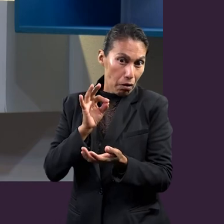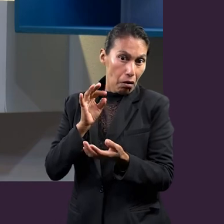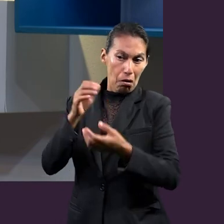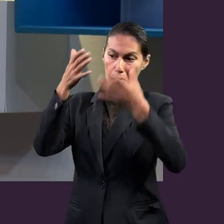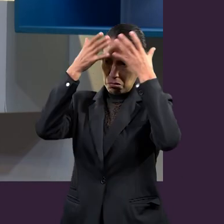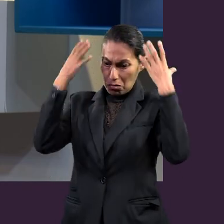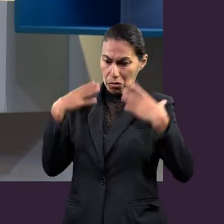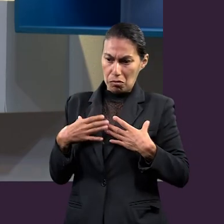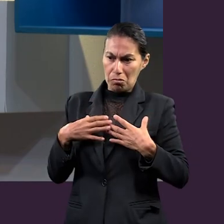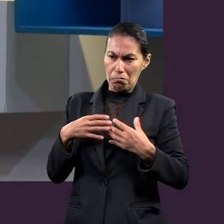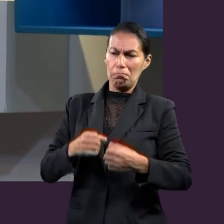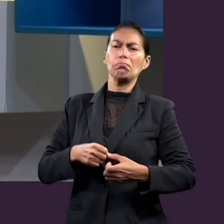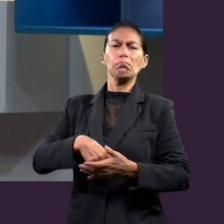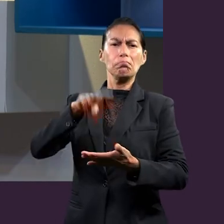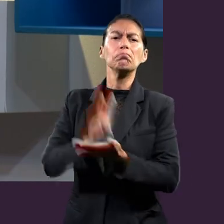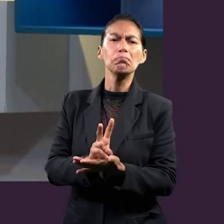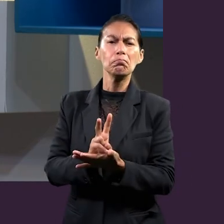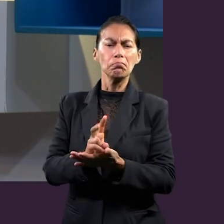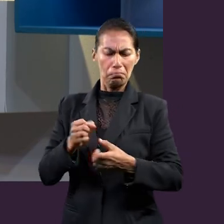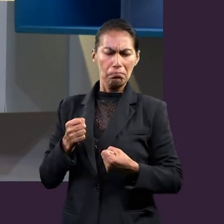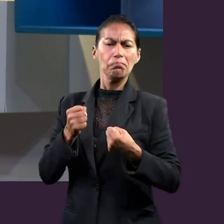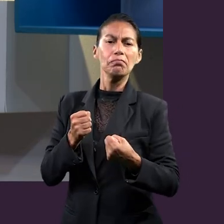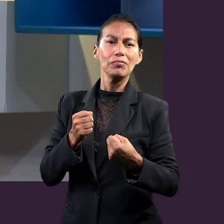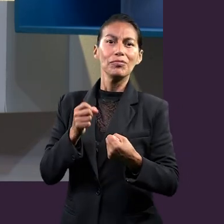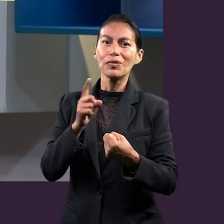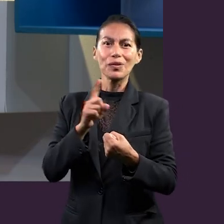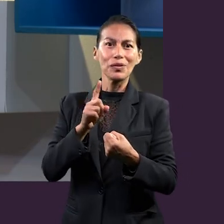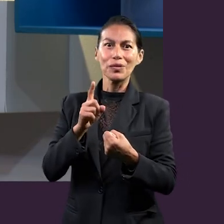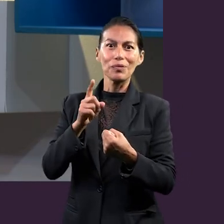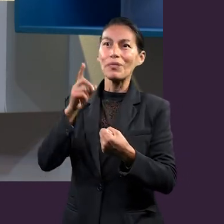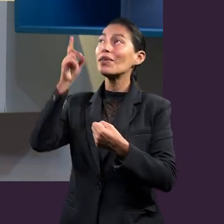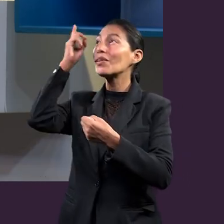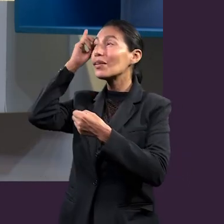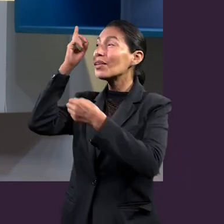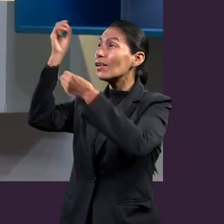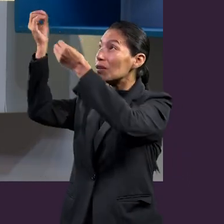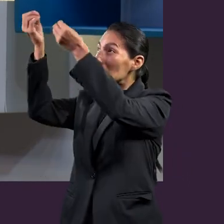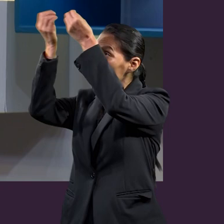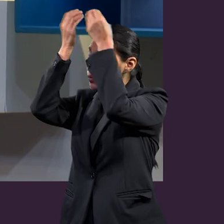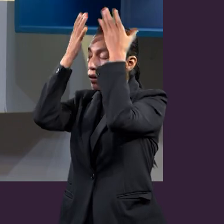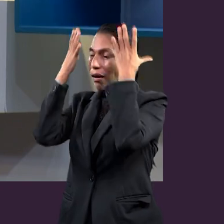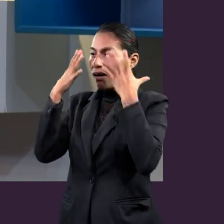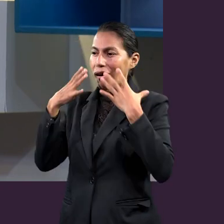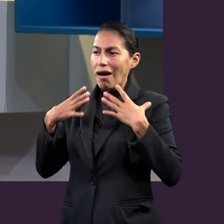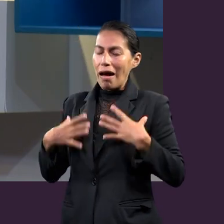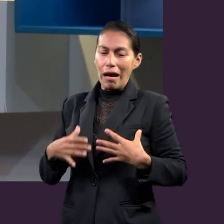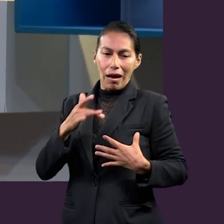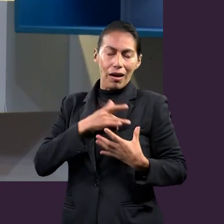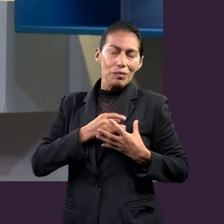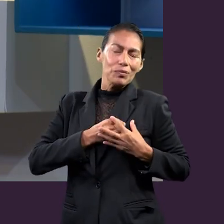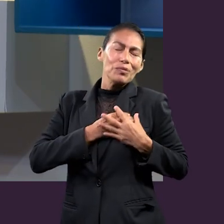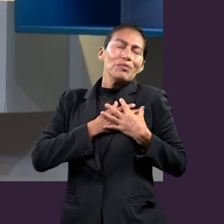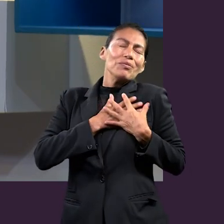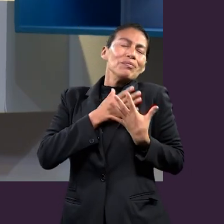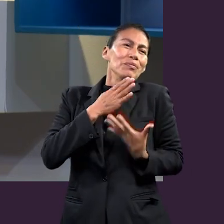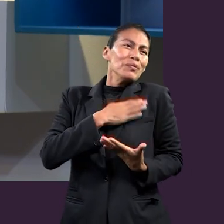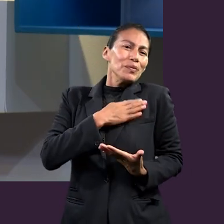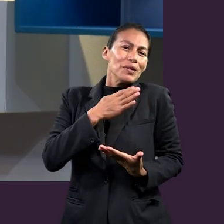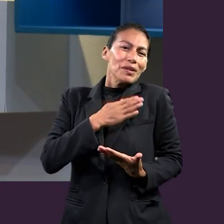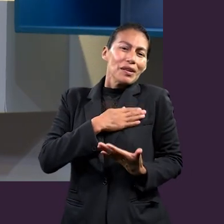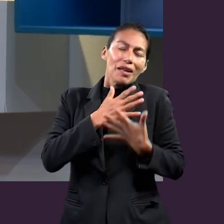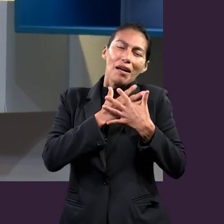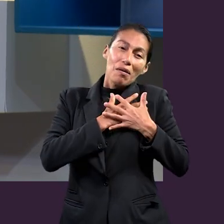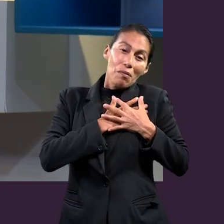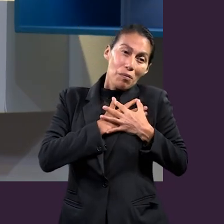uno esperaría, oye, pues armadura, valor, ímpetu, espíritu de conquista. No. Ella dice, con la armadura de Dios saldremos a trabajar con el corazón lleno